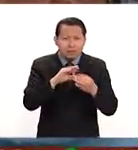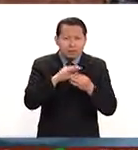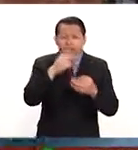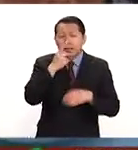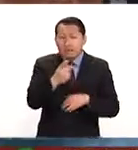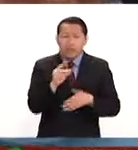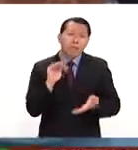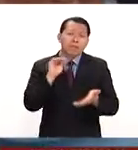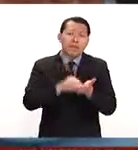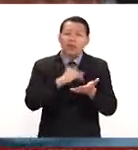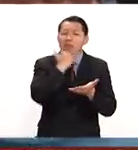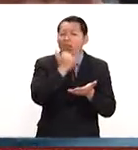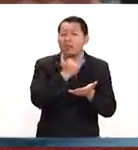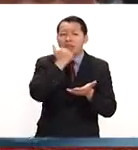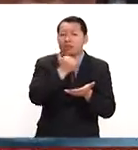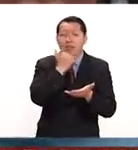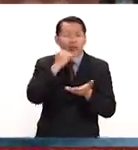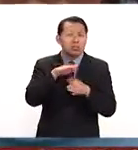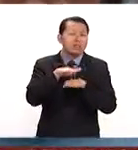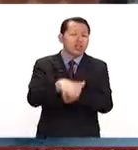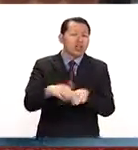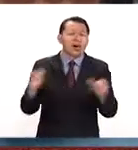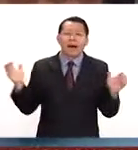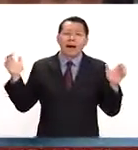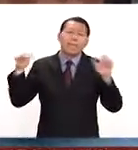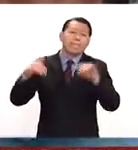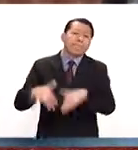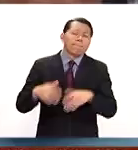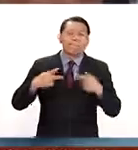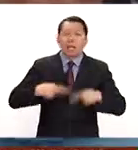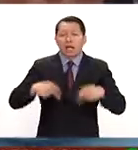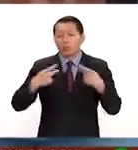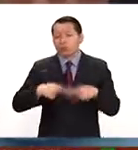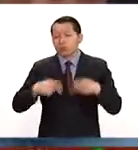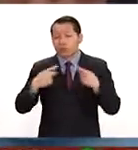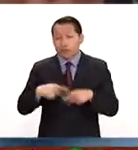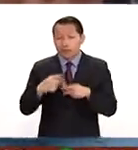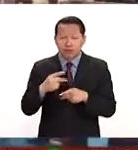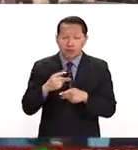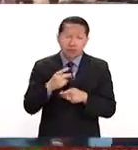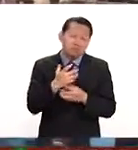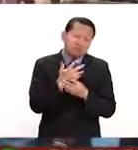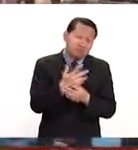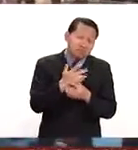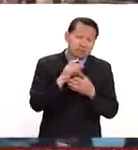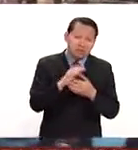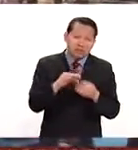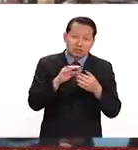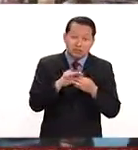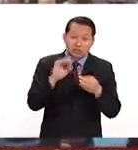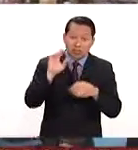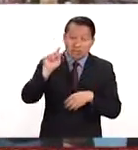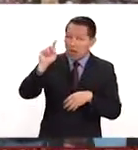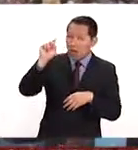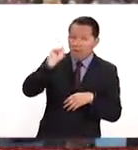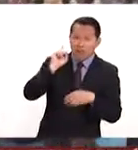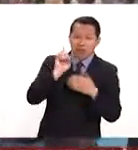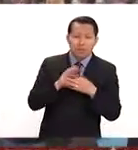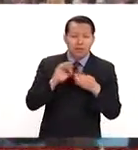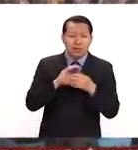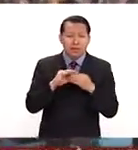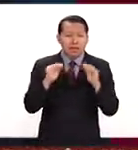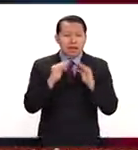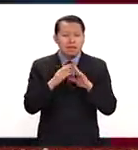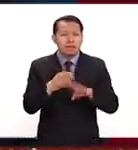erróneamente lo de las multitudes. Entonces, la explicación que da su portavoz el domingo en la cual dice que la Casa